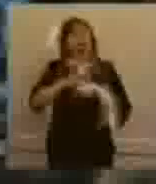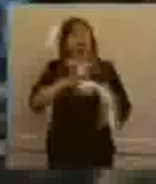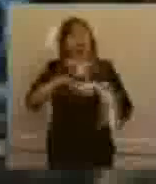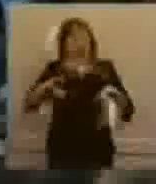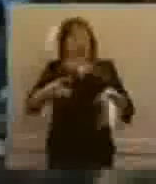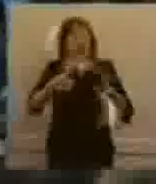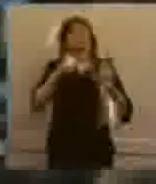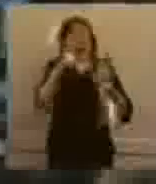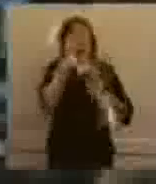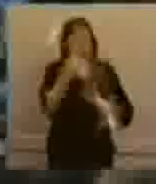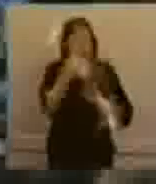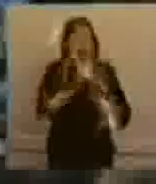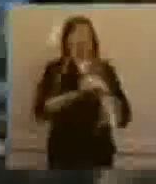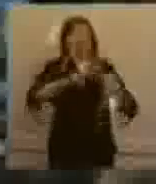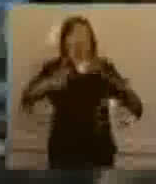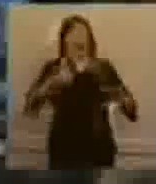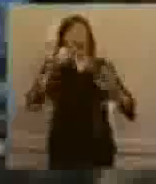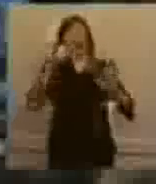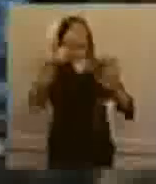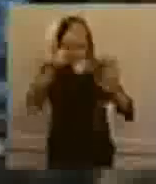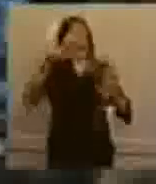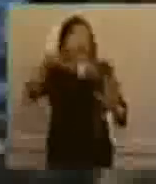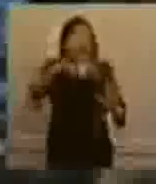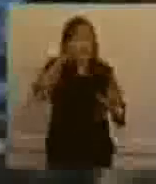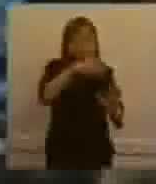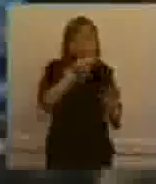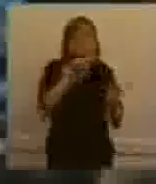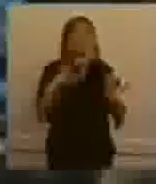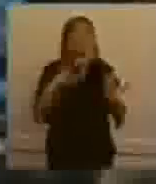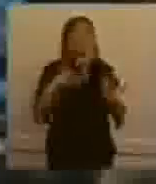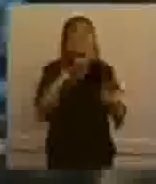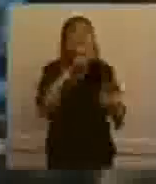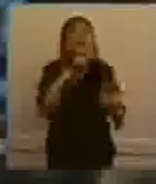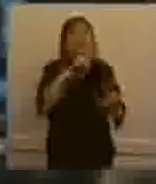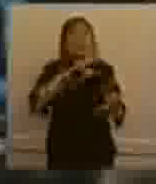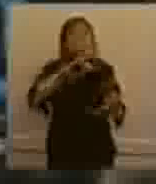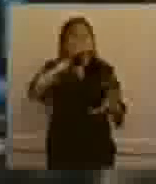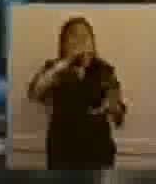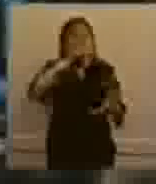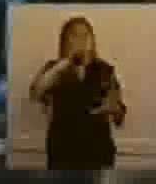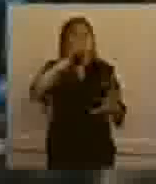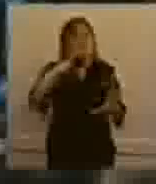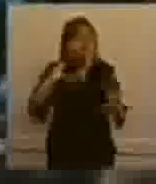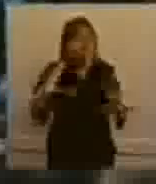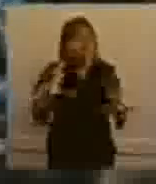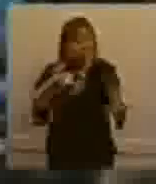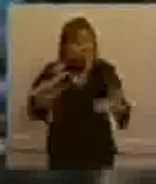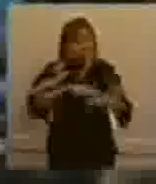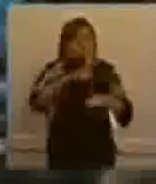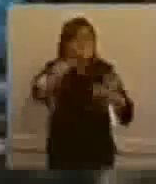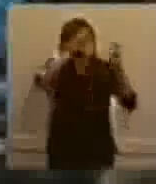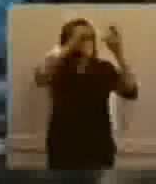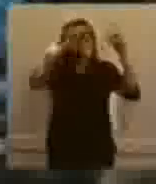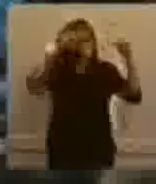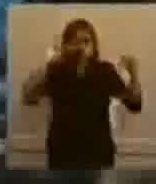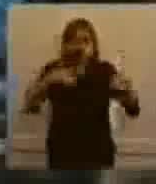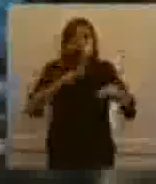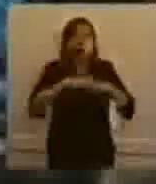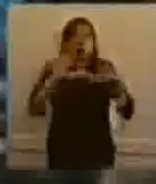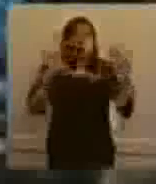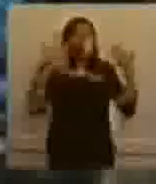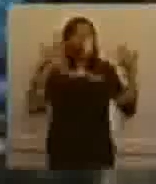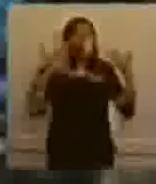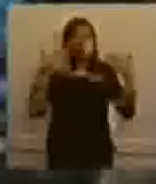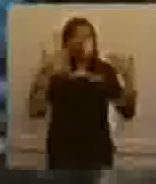potabilizadoras para suministrar agua, porque una de las cosas que siempre falta cuando acaece este fenómeno climatológico es